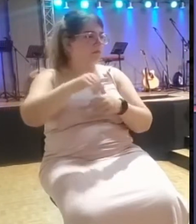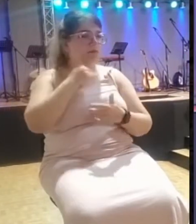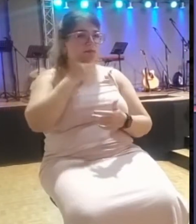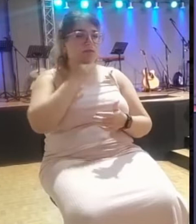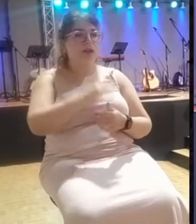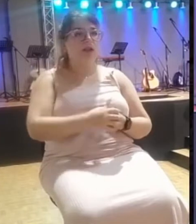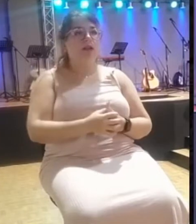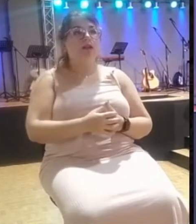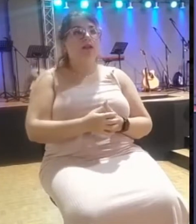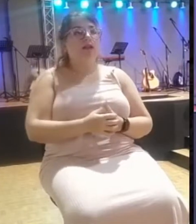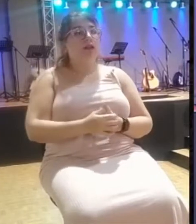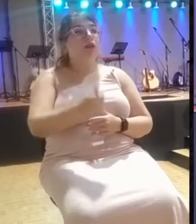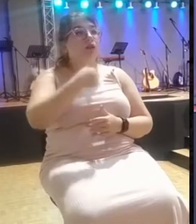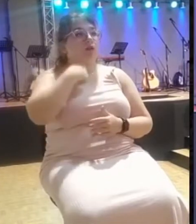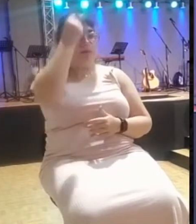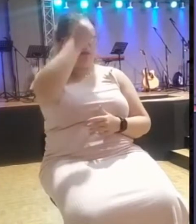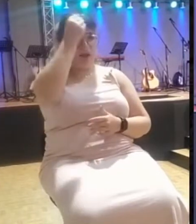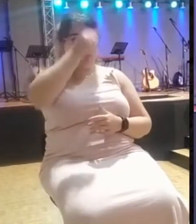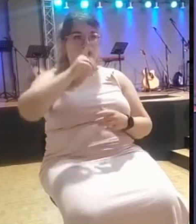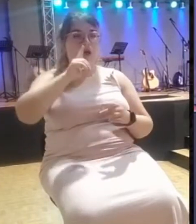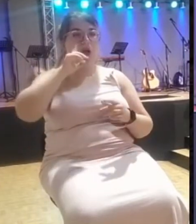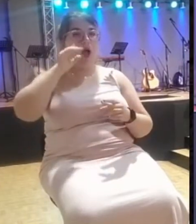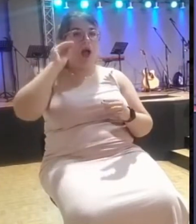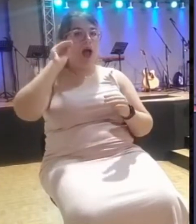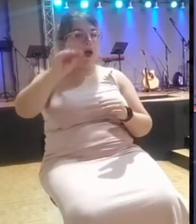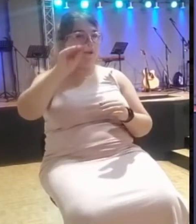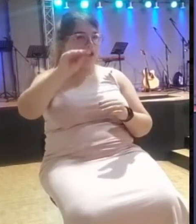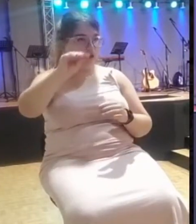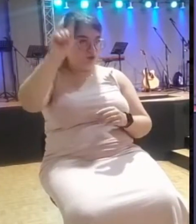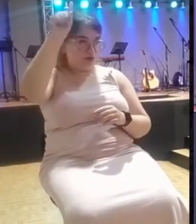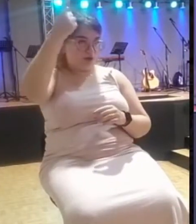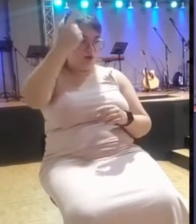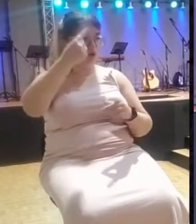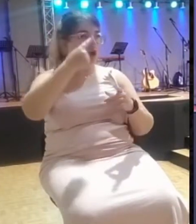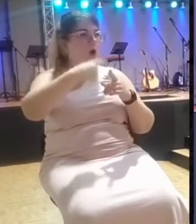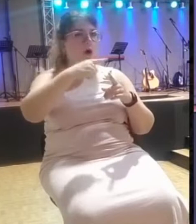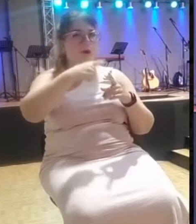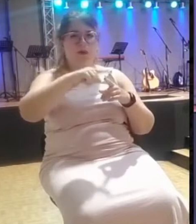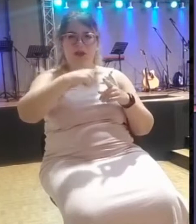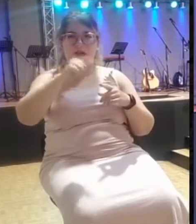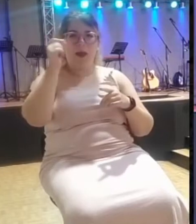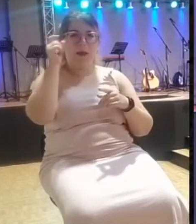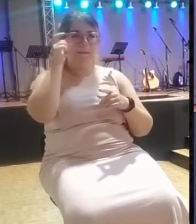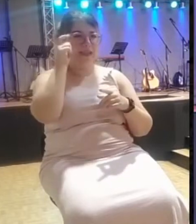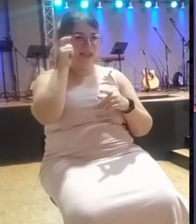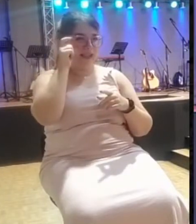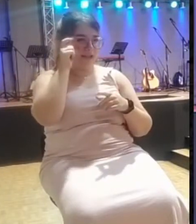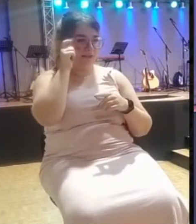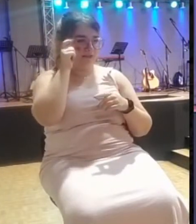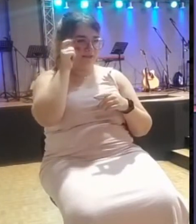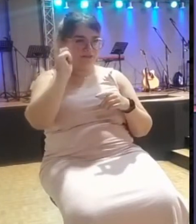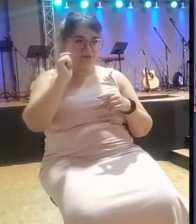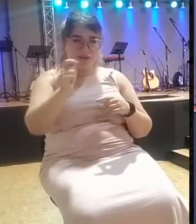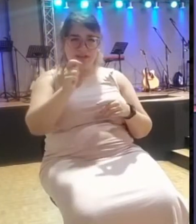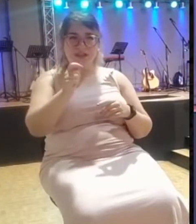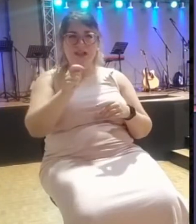Yo creo que esto es un aviso de Dios. Porque este Biden es el corrupto, con la edad que tiene, que está ya medio que se le